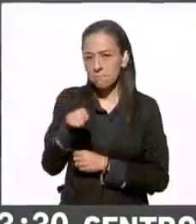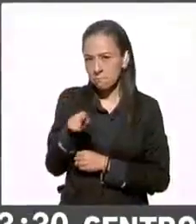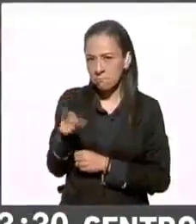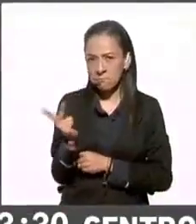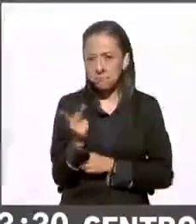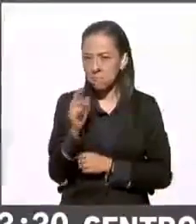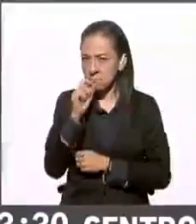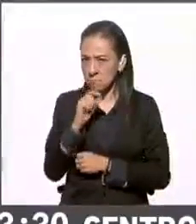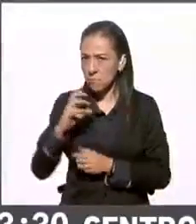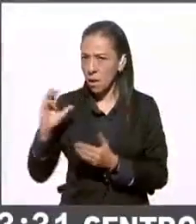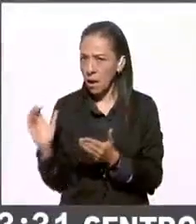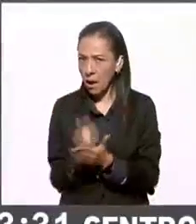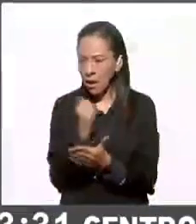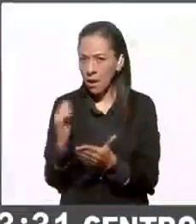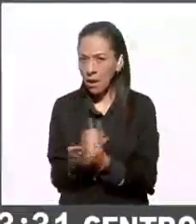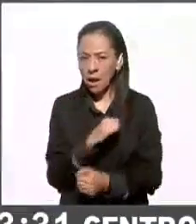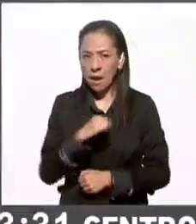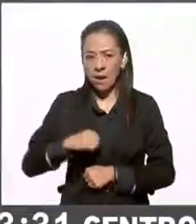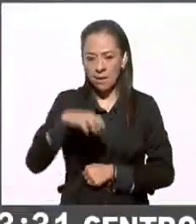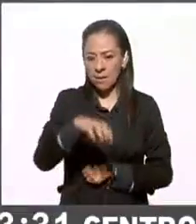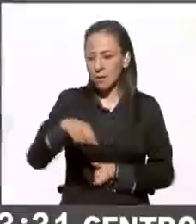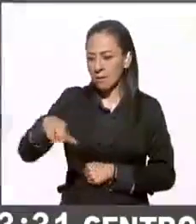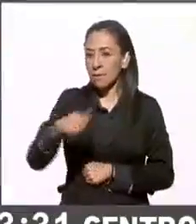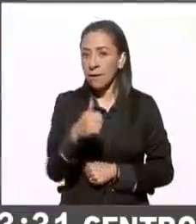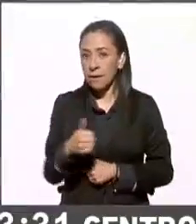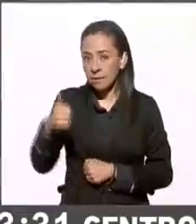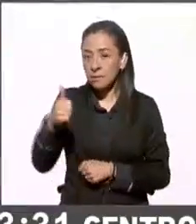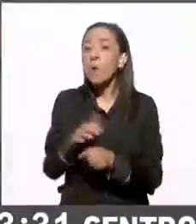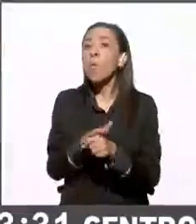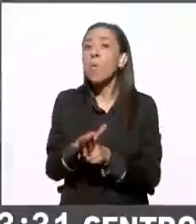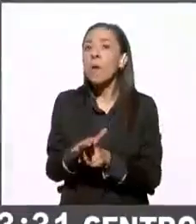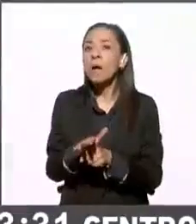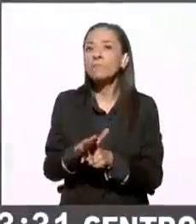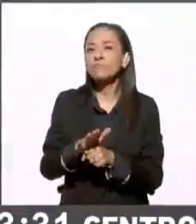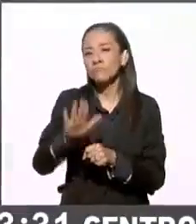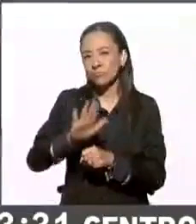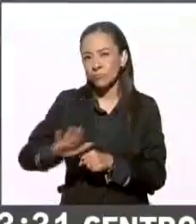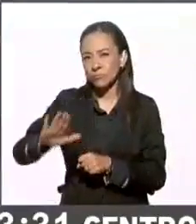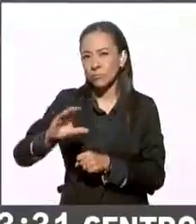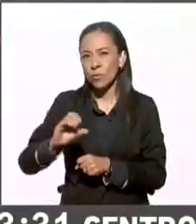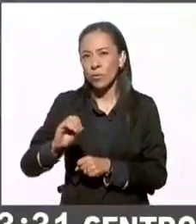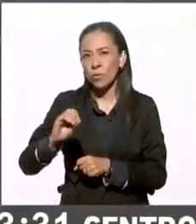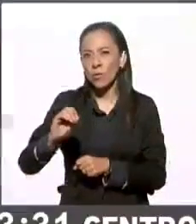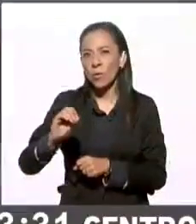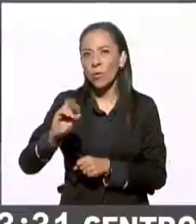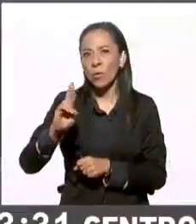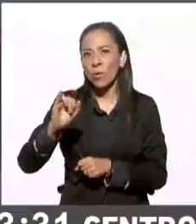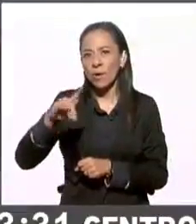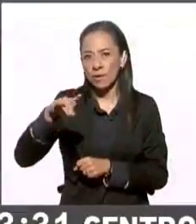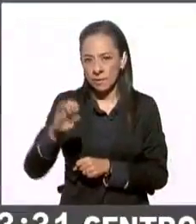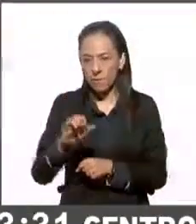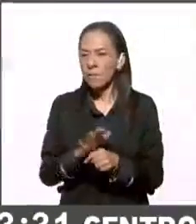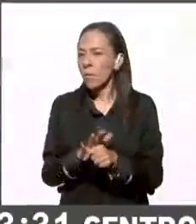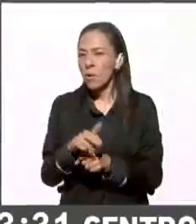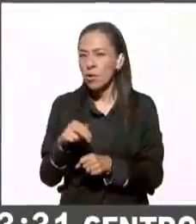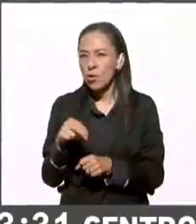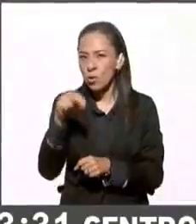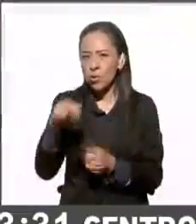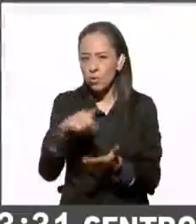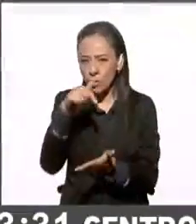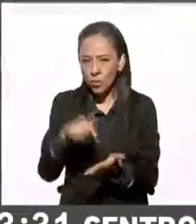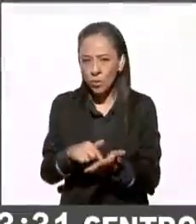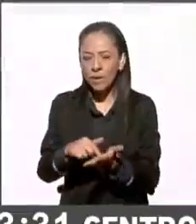ganando seis alcaldías que serían el corredor oriente de la ciudad, empezando por el norte con Gustavo